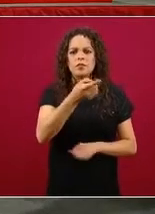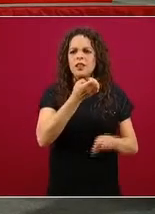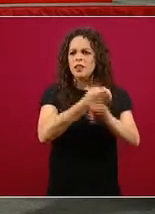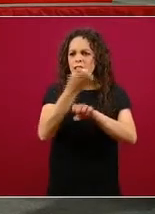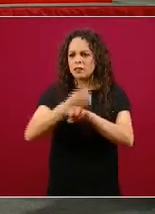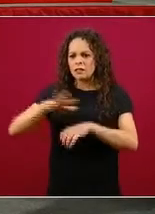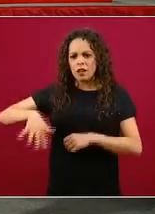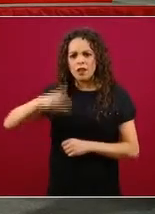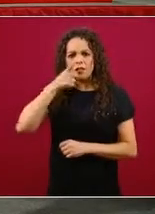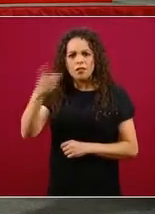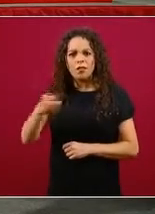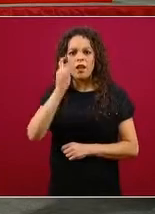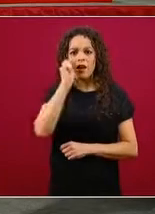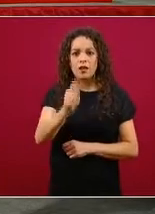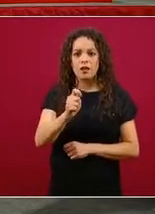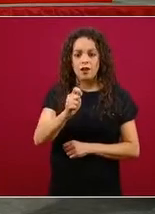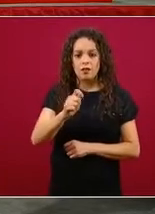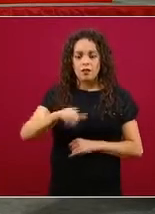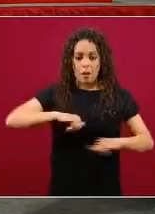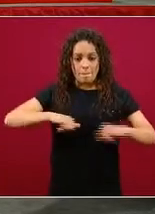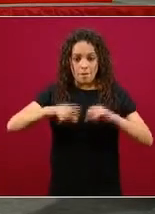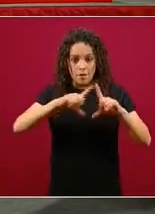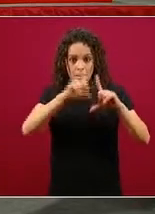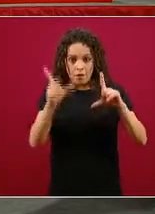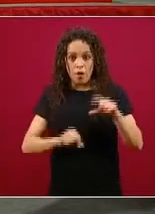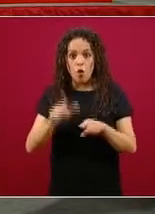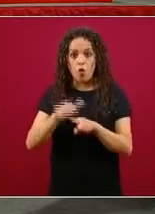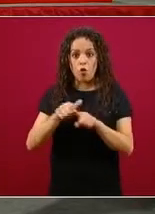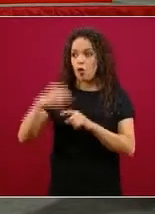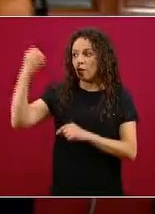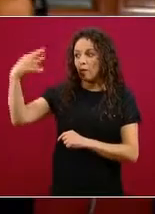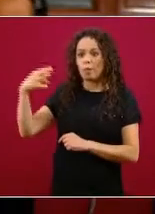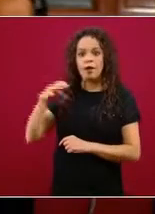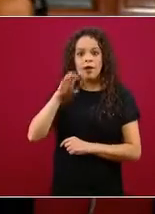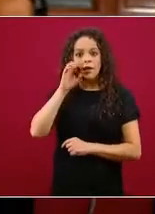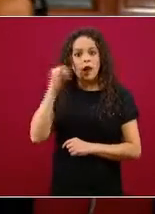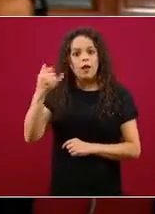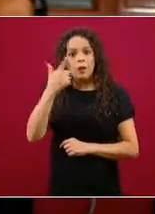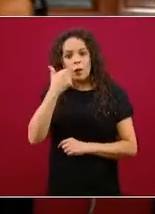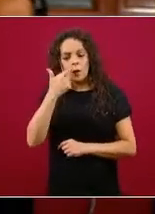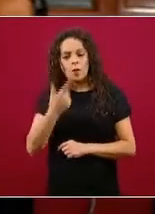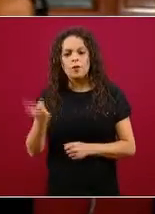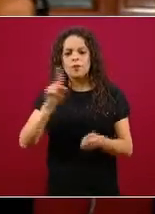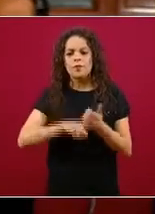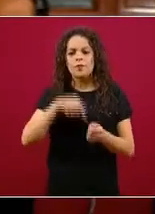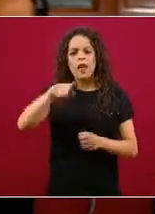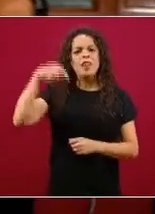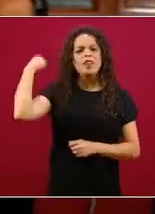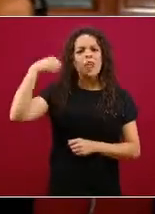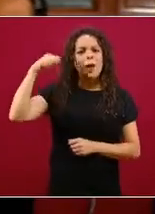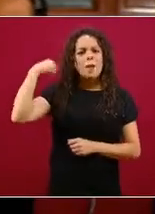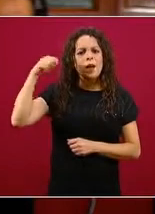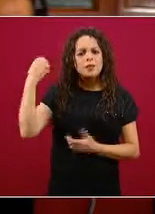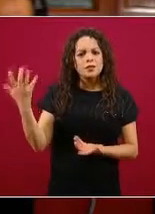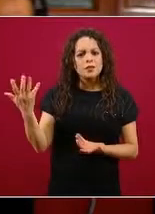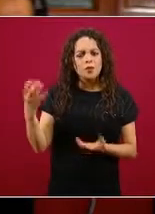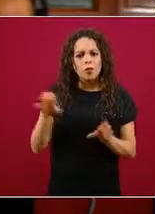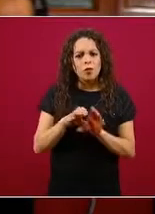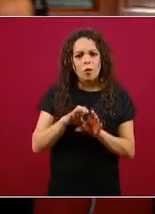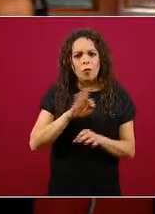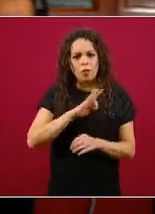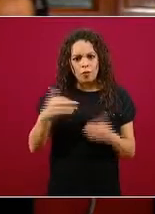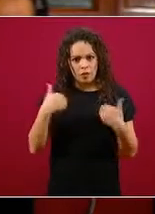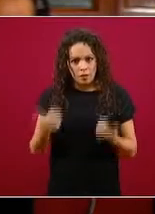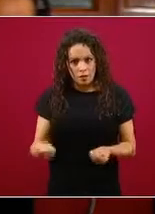naranja y en rojo solamente uno retrocedió que fue el estado de Tabasco aquí cómo se le puede interpretar como una